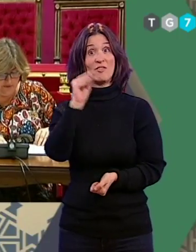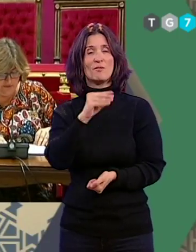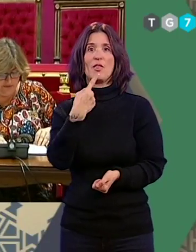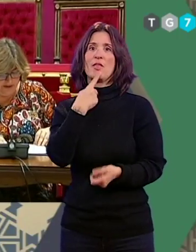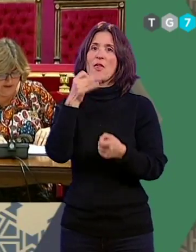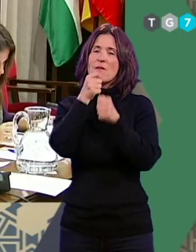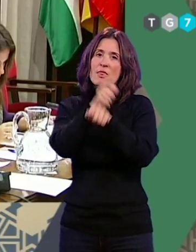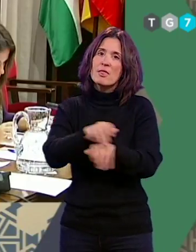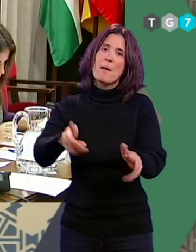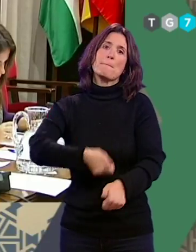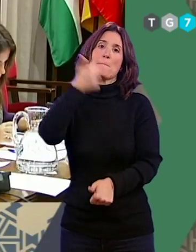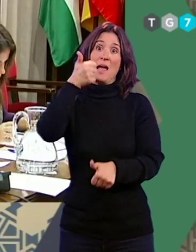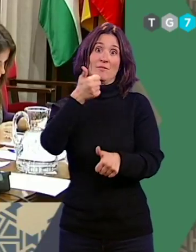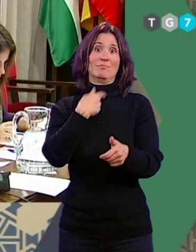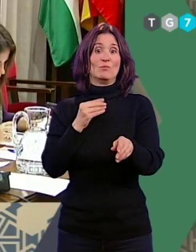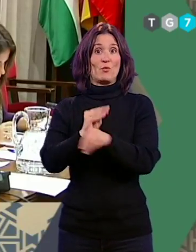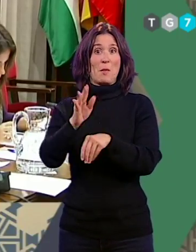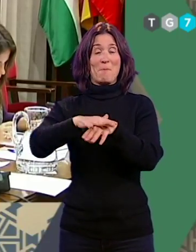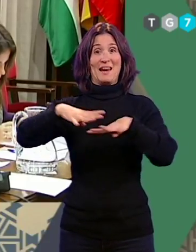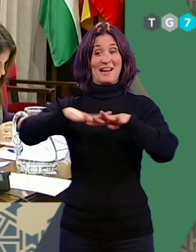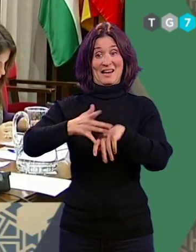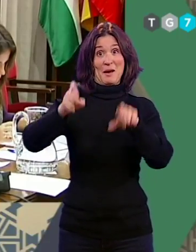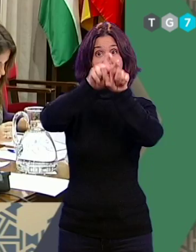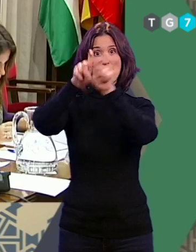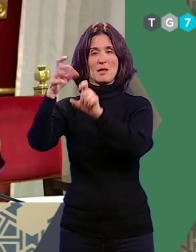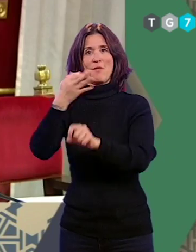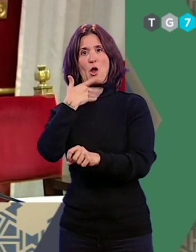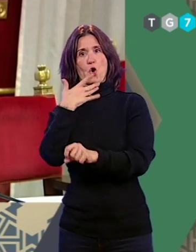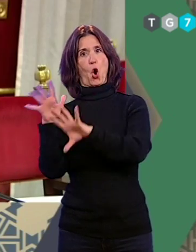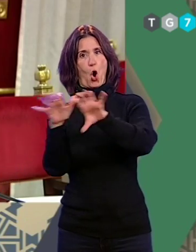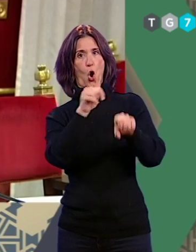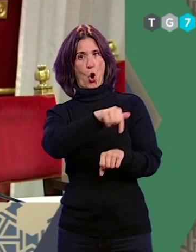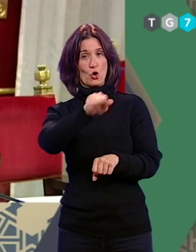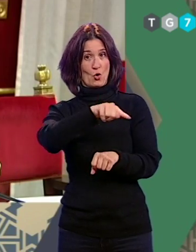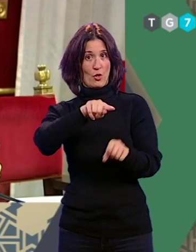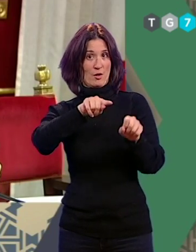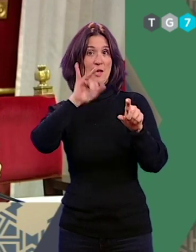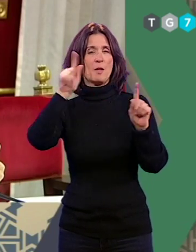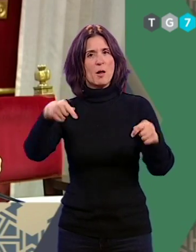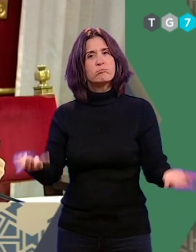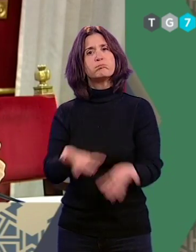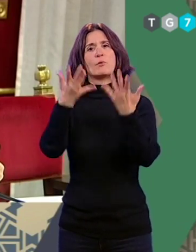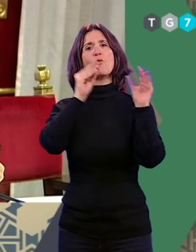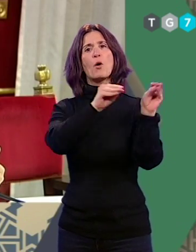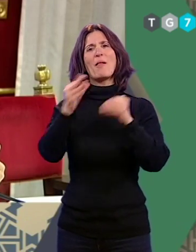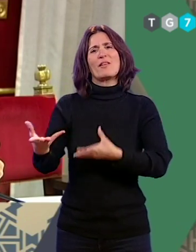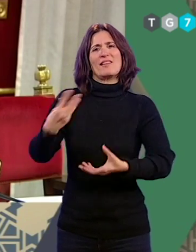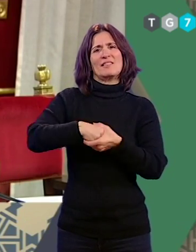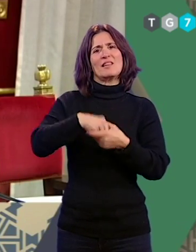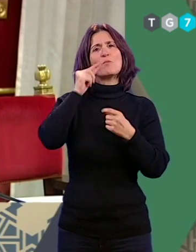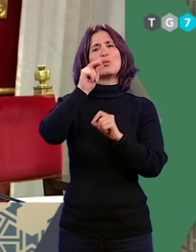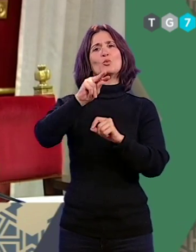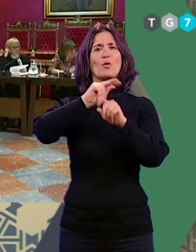dar una mayor difusión a estas ayudas para que el tejido empresarial pueda conocerlas. Así como realizar un impulso de la formación inclusiva, dando